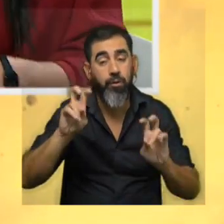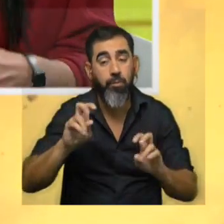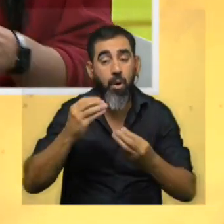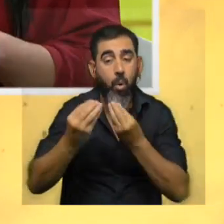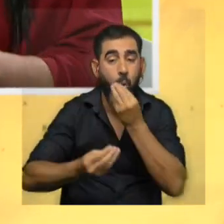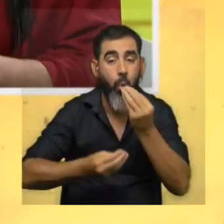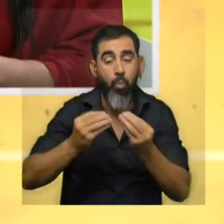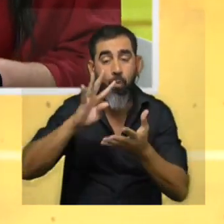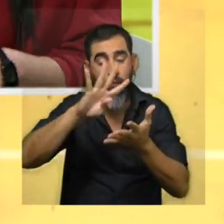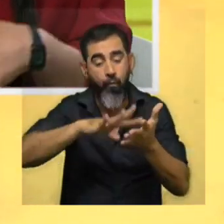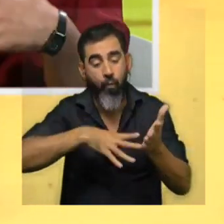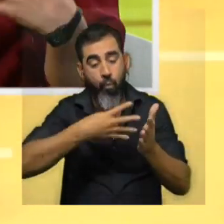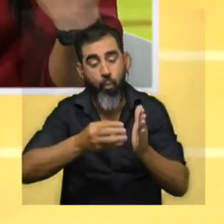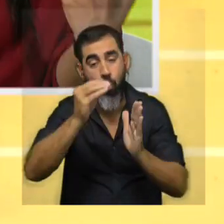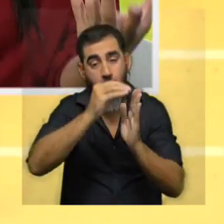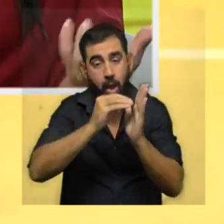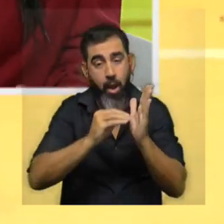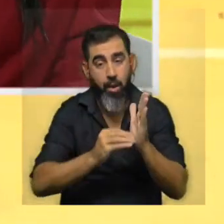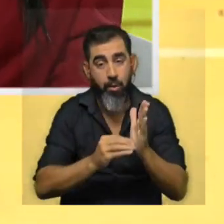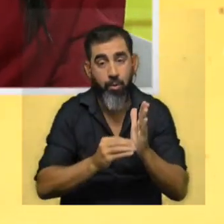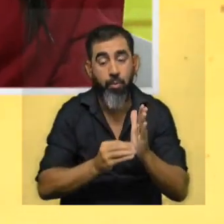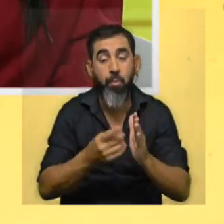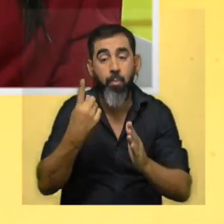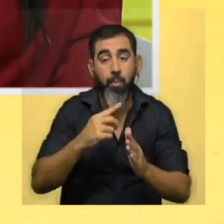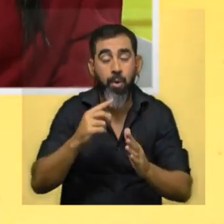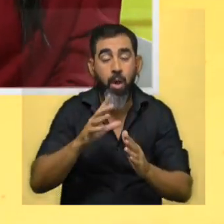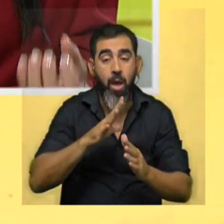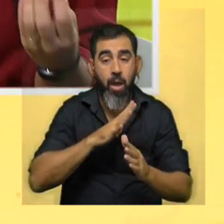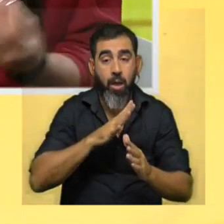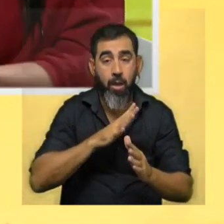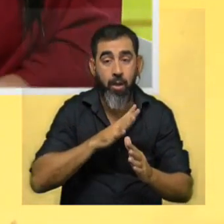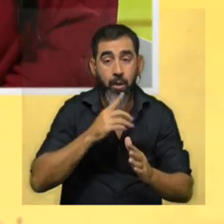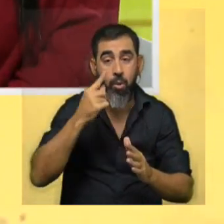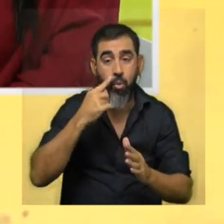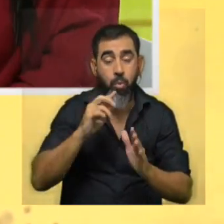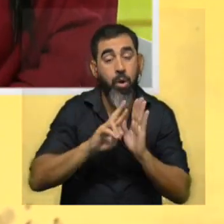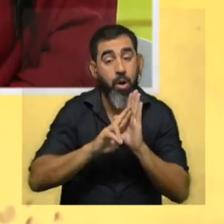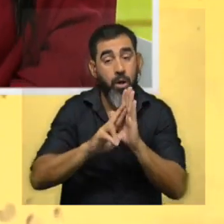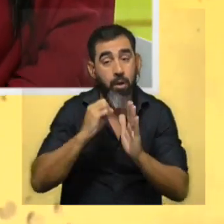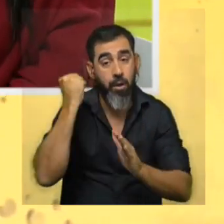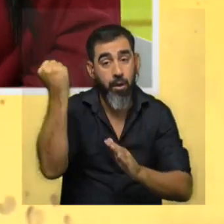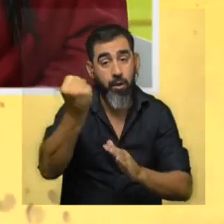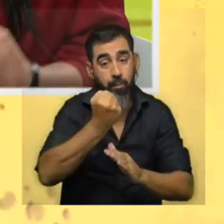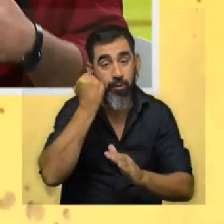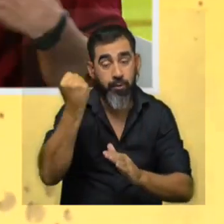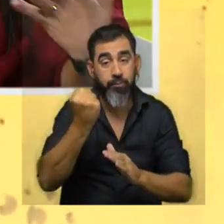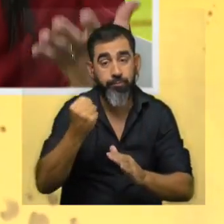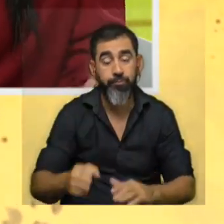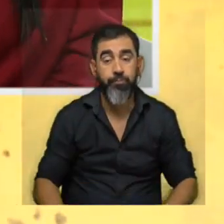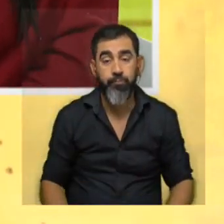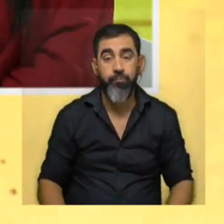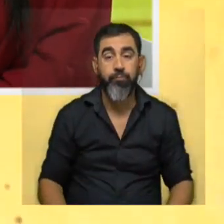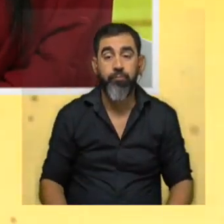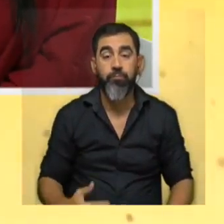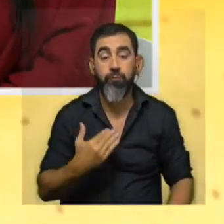se completaron los formularios pero la realidad es que con un nene tan grande como manejamos nosotros esto es muy representativo de la población así que no sabemos